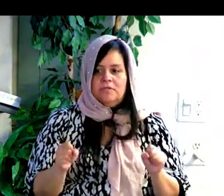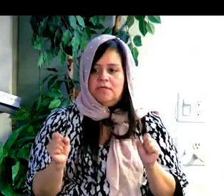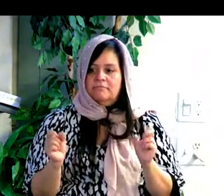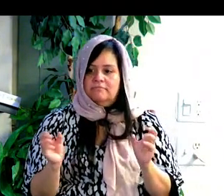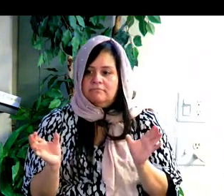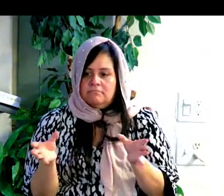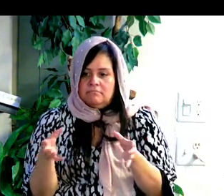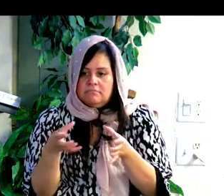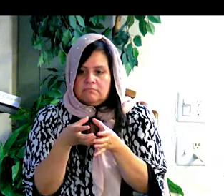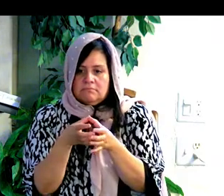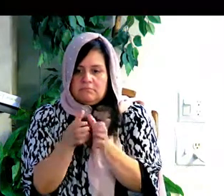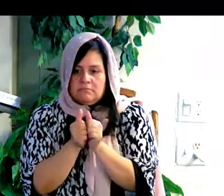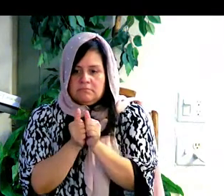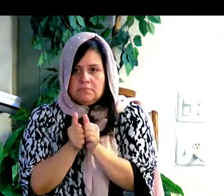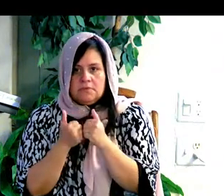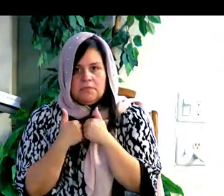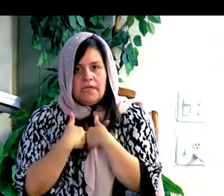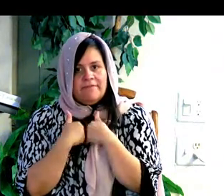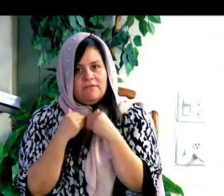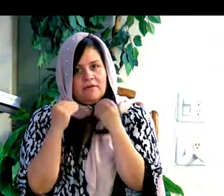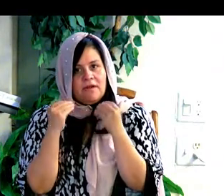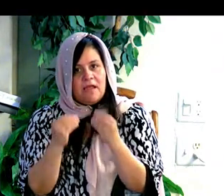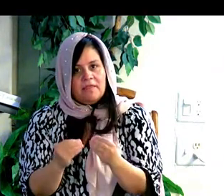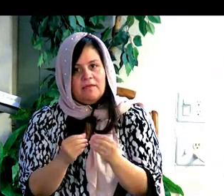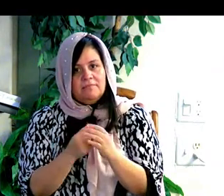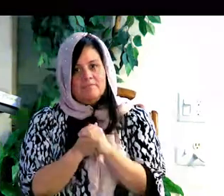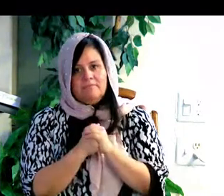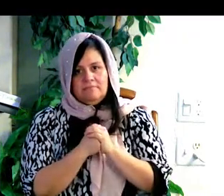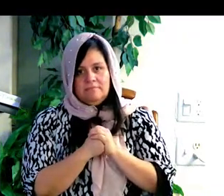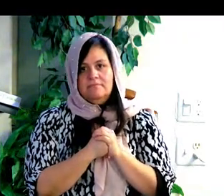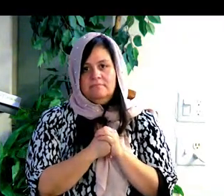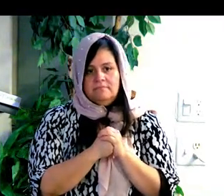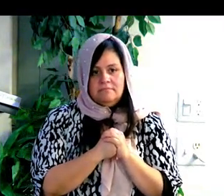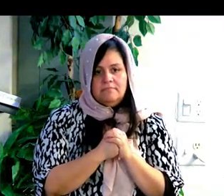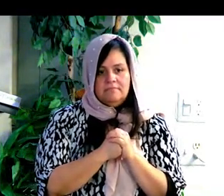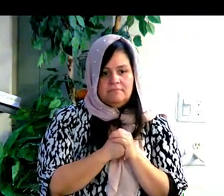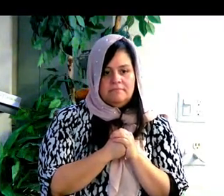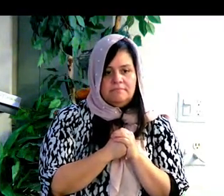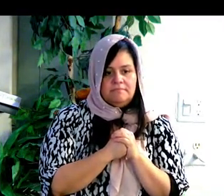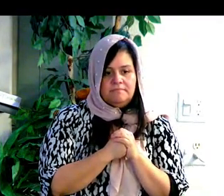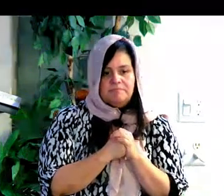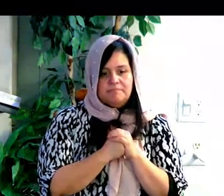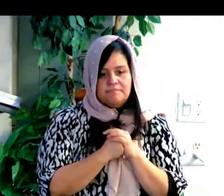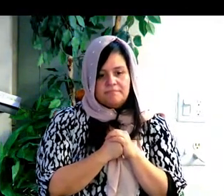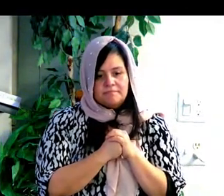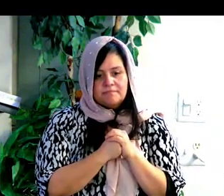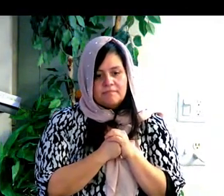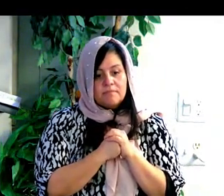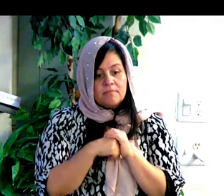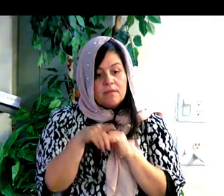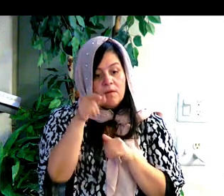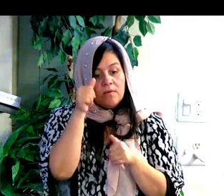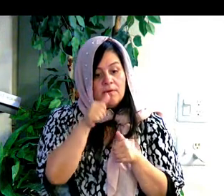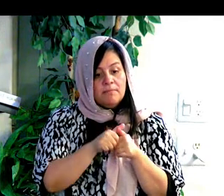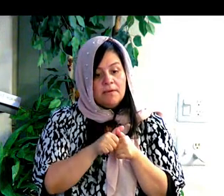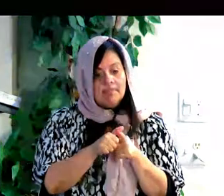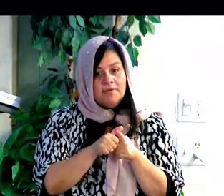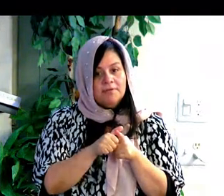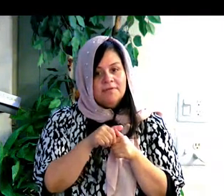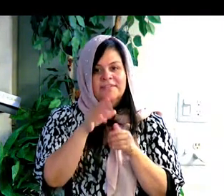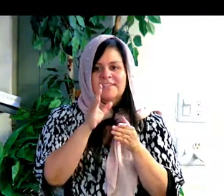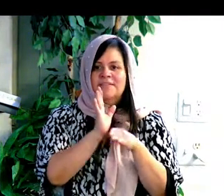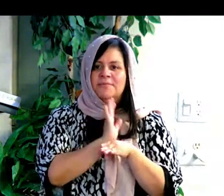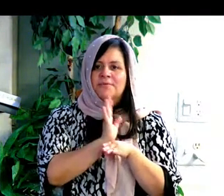pero es aún más bonito cuando dos personas pueden unirse cuando no tienen nada. Remember the movie Fiddler on the Roof? I'm sure you've seen it.